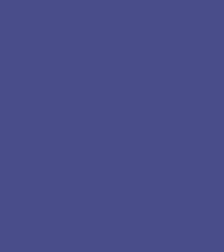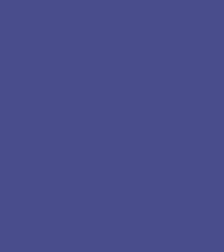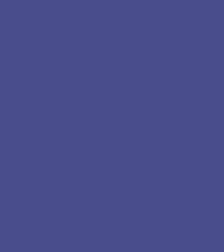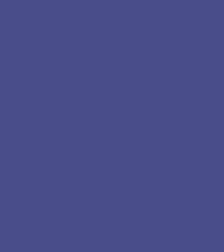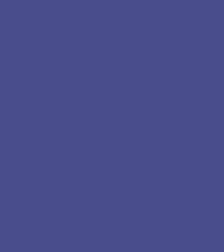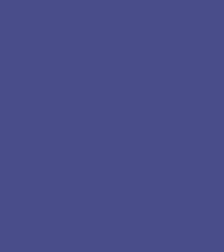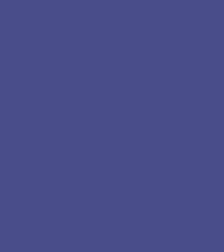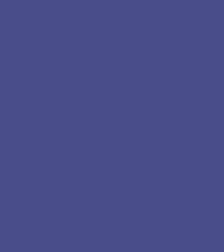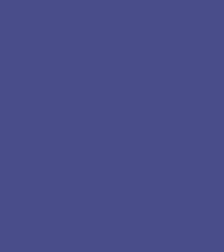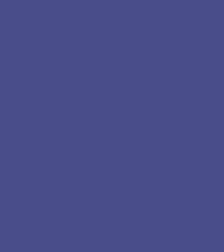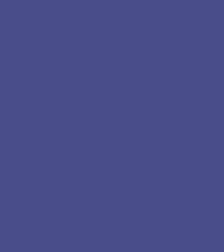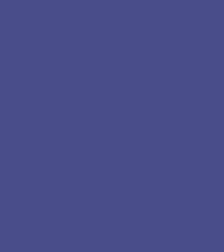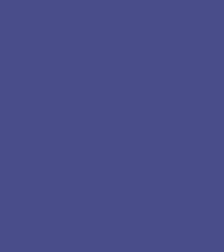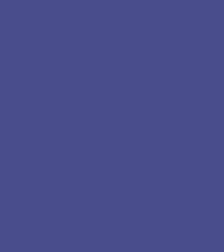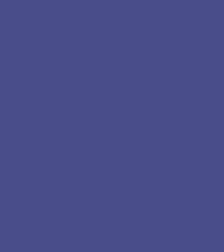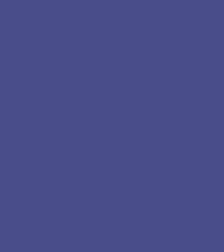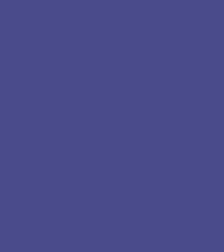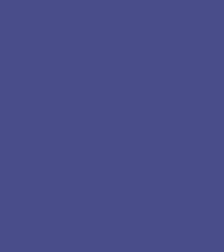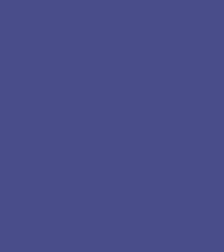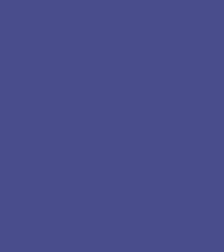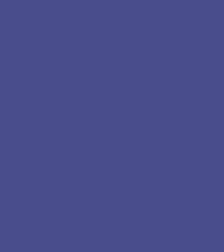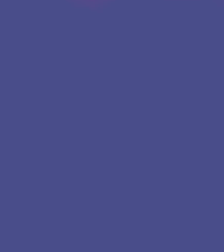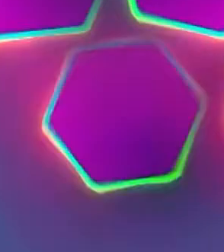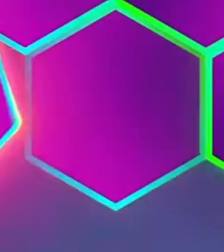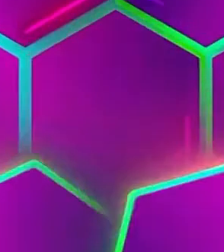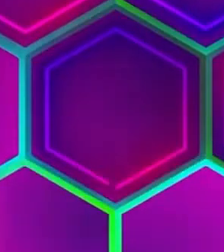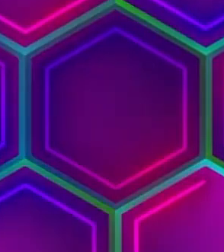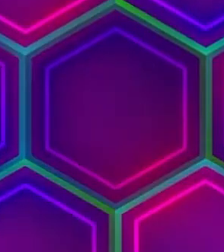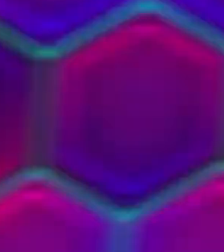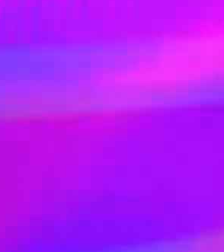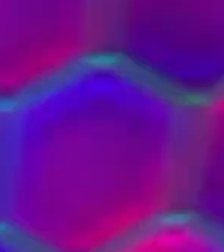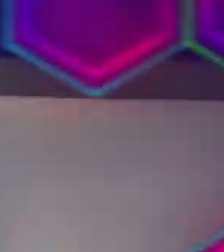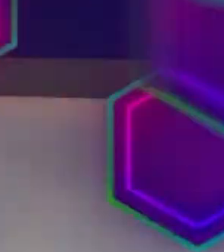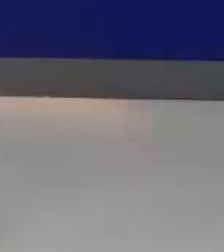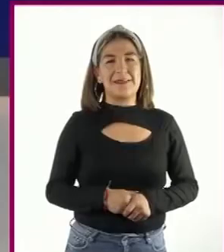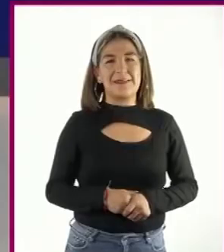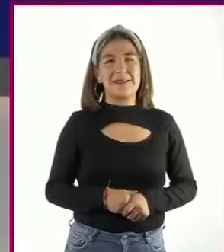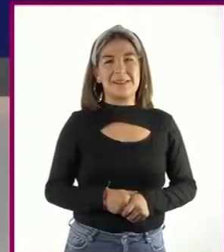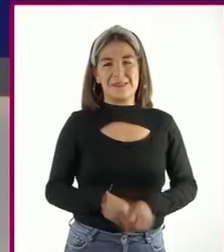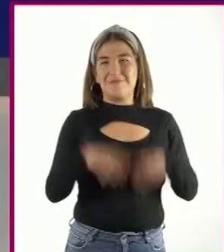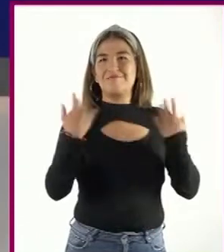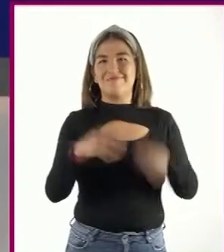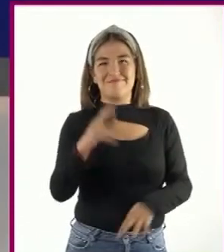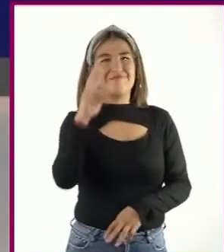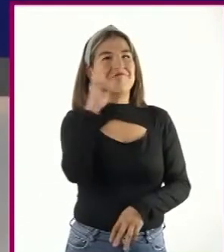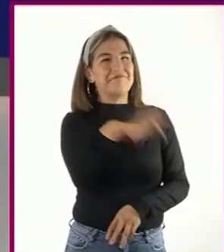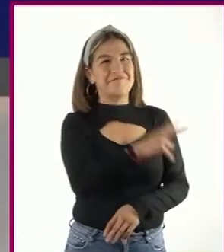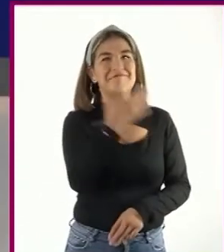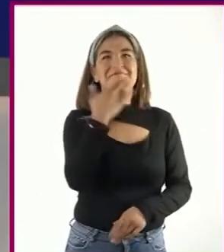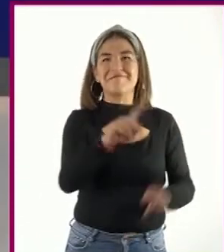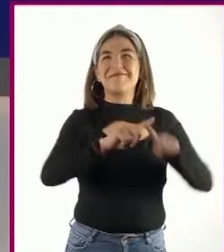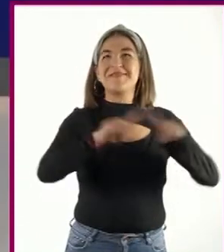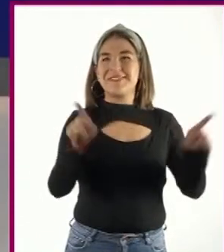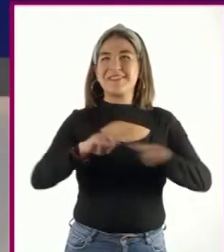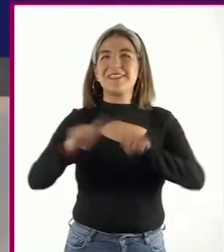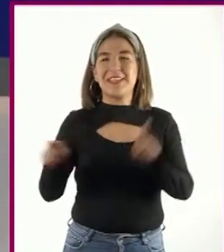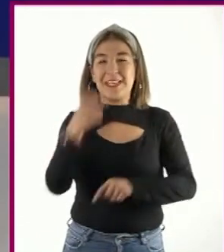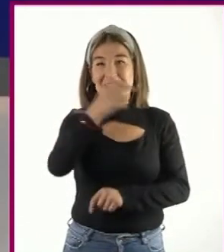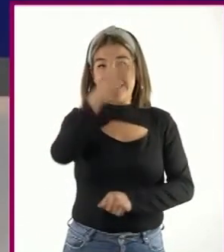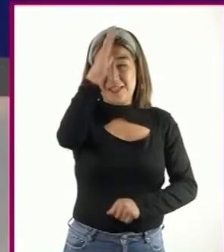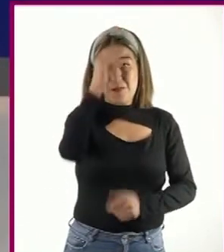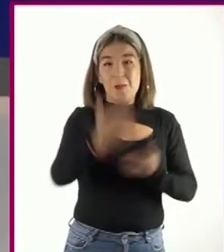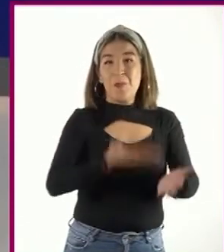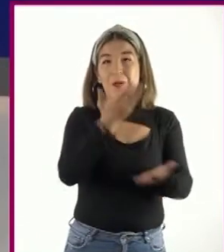respuesta. Atentamente, Mónica Martínez Franco. Se nota la diferencia. Entonces, de acuerdo con el